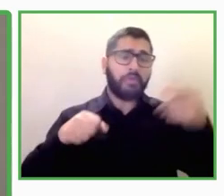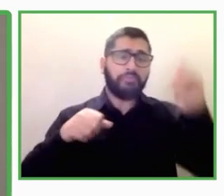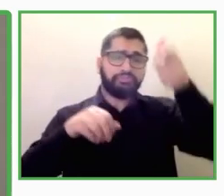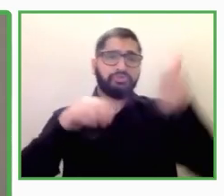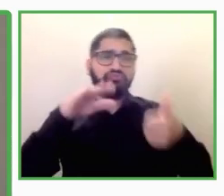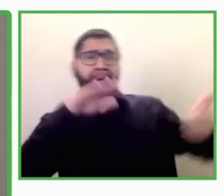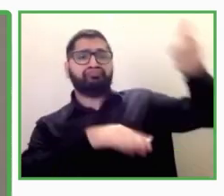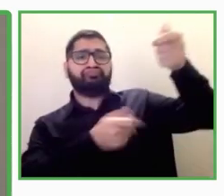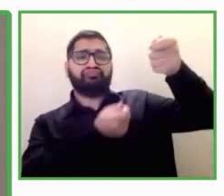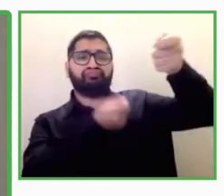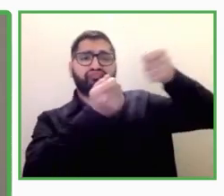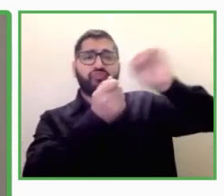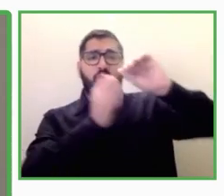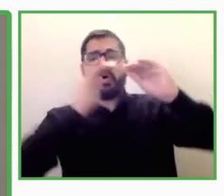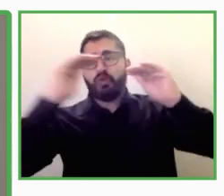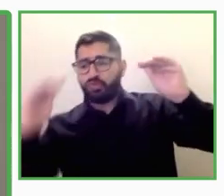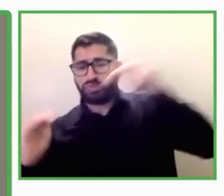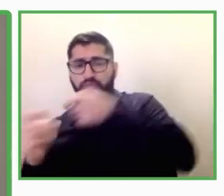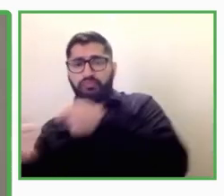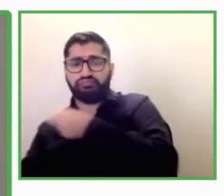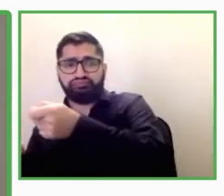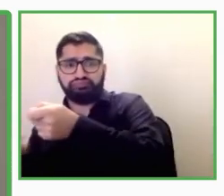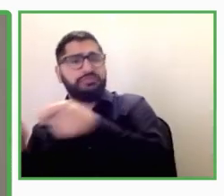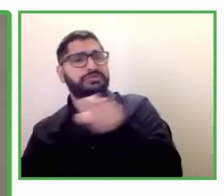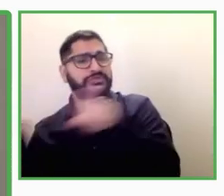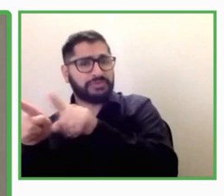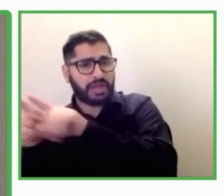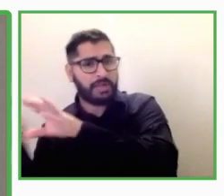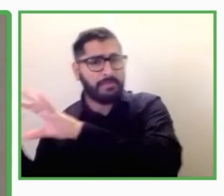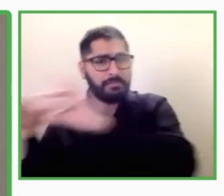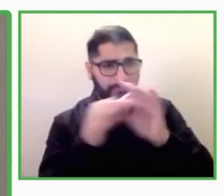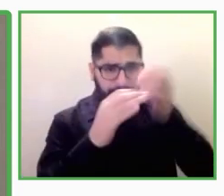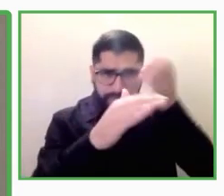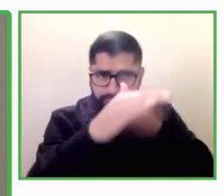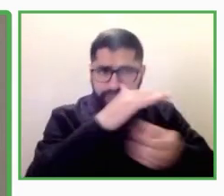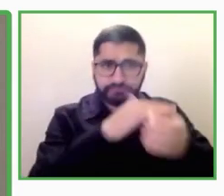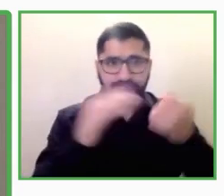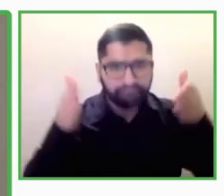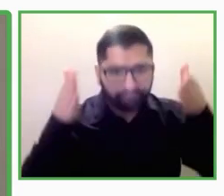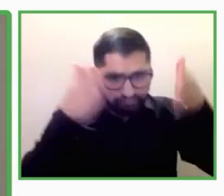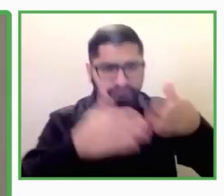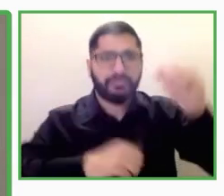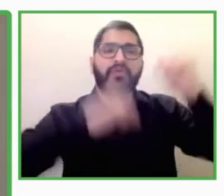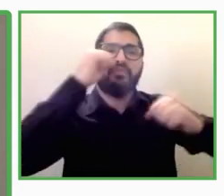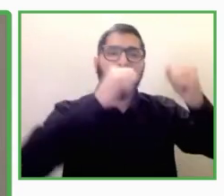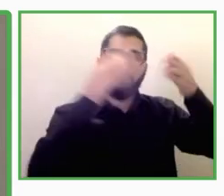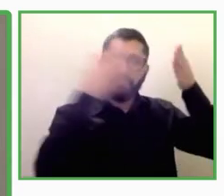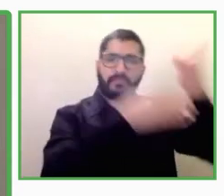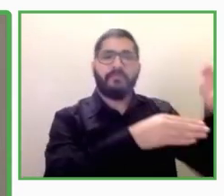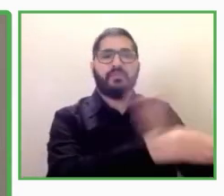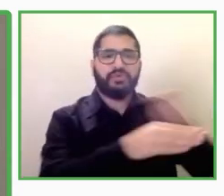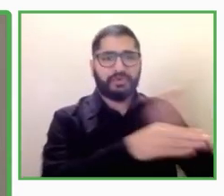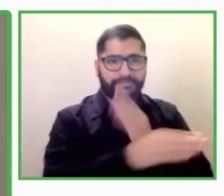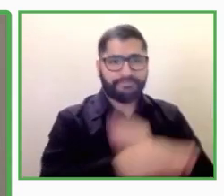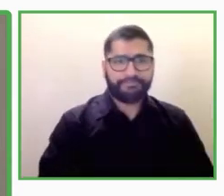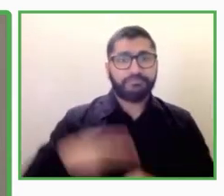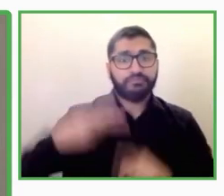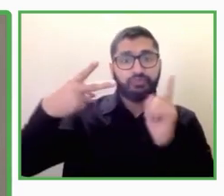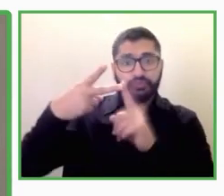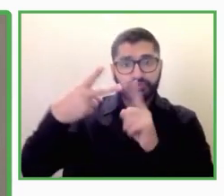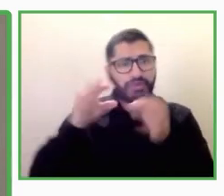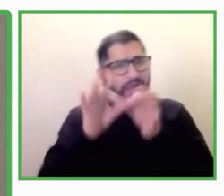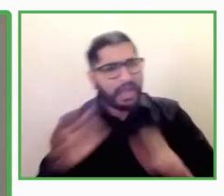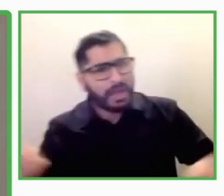Un séptimo elemento que para nosotros es fundamental es considerar la discapacidad y todo lo que haya vinculado, como por ejemplo la accesibilidad, como un